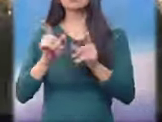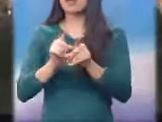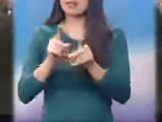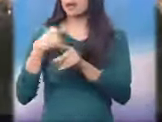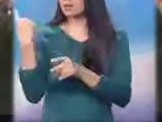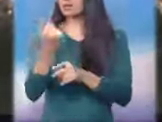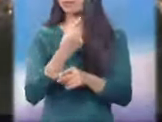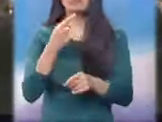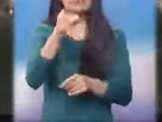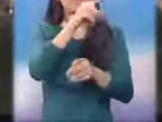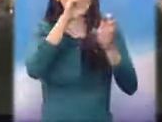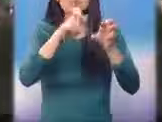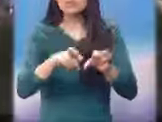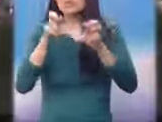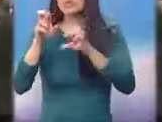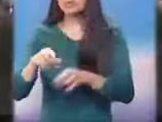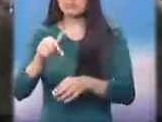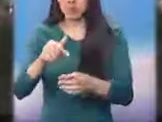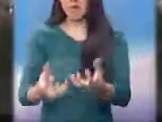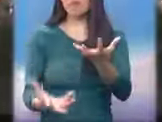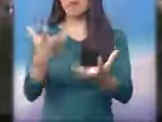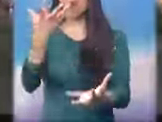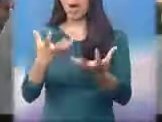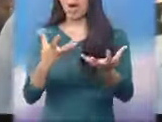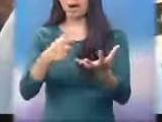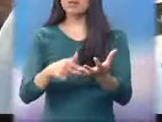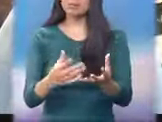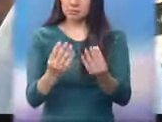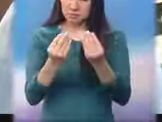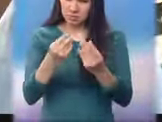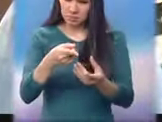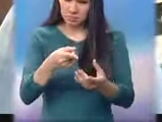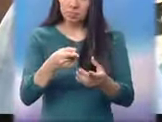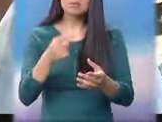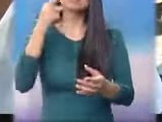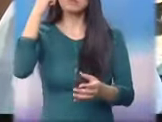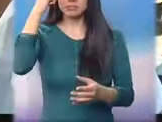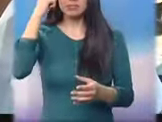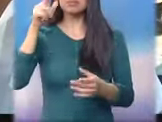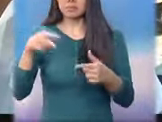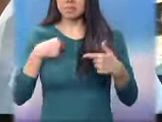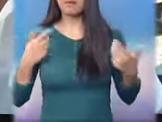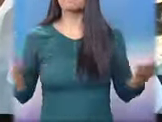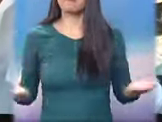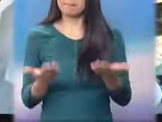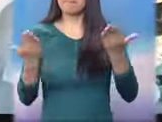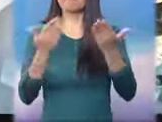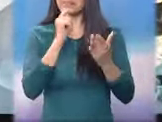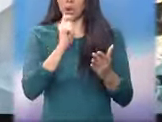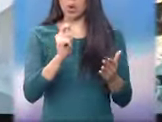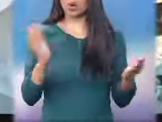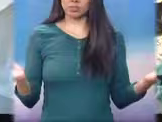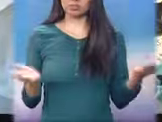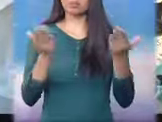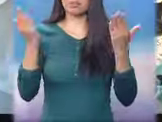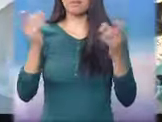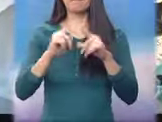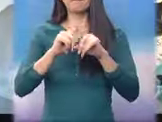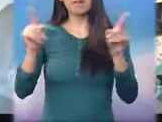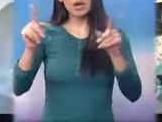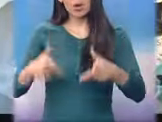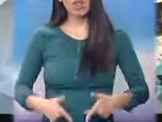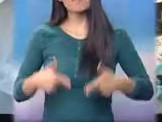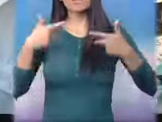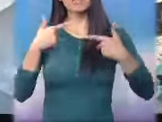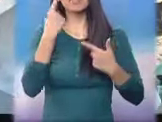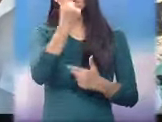aquellos que no pueden. El juego nos habló que sí, vamos a estar mejor, pero cada quien se encarga de pedir vida.